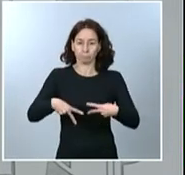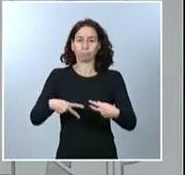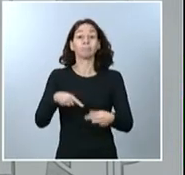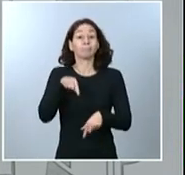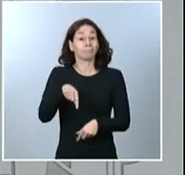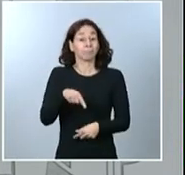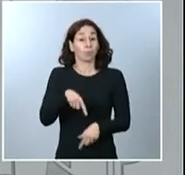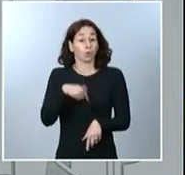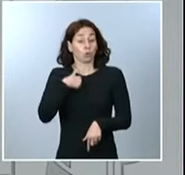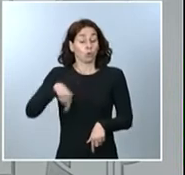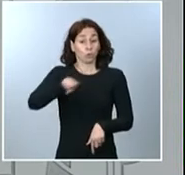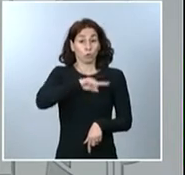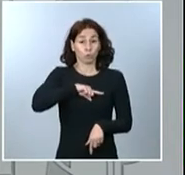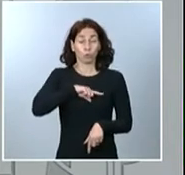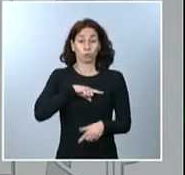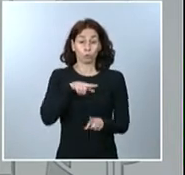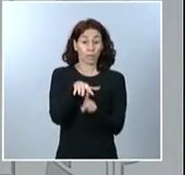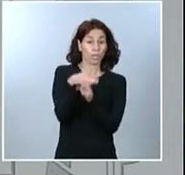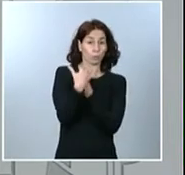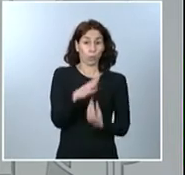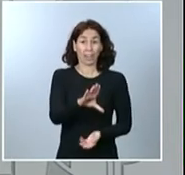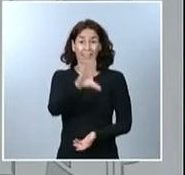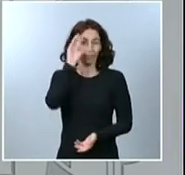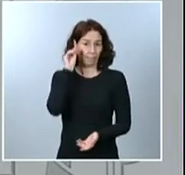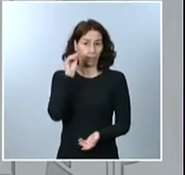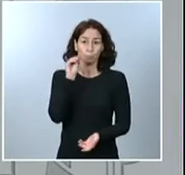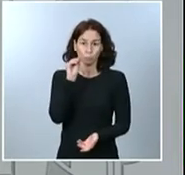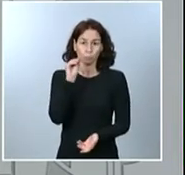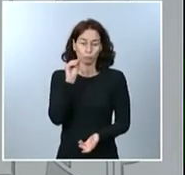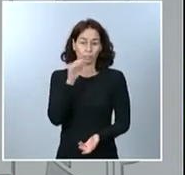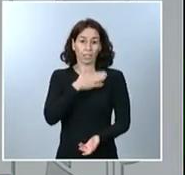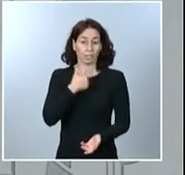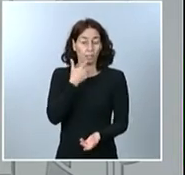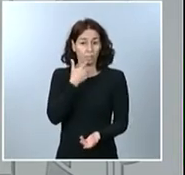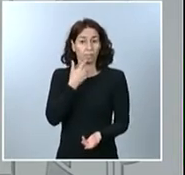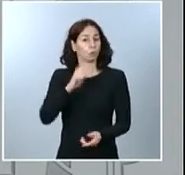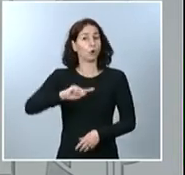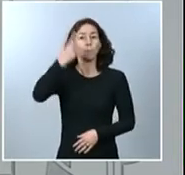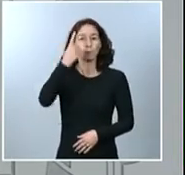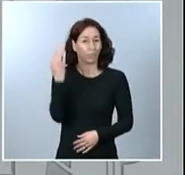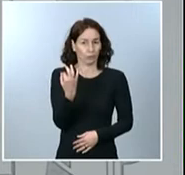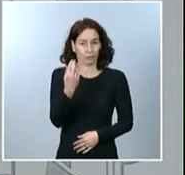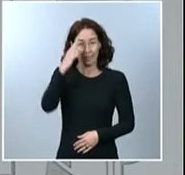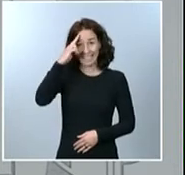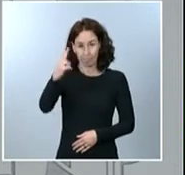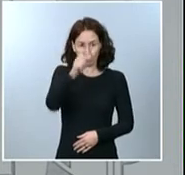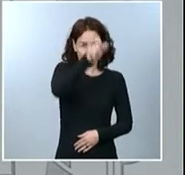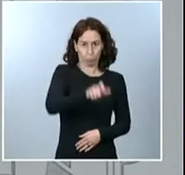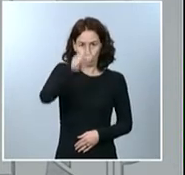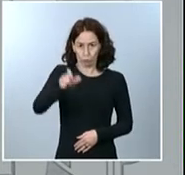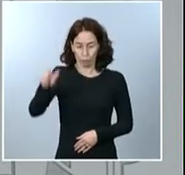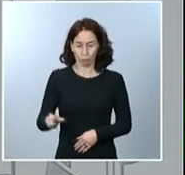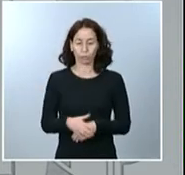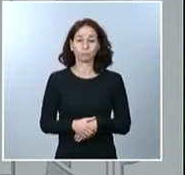justifica el respeto a los ciudadanos. Y la realidad es que Europa y España